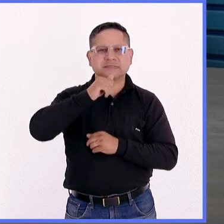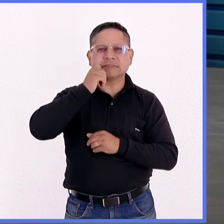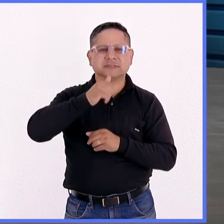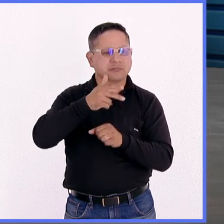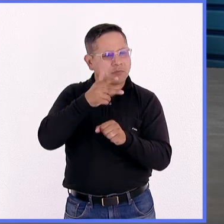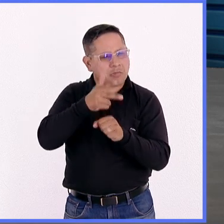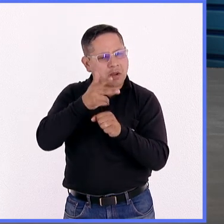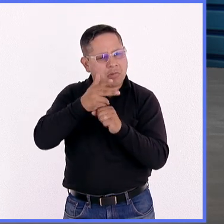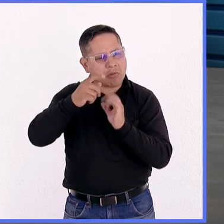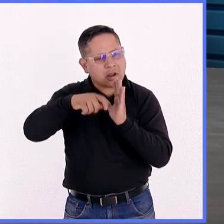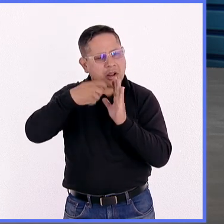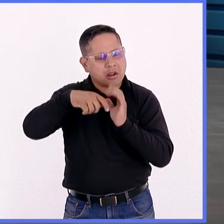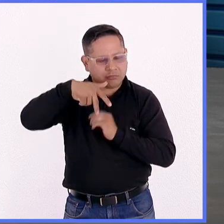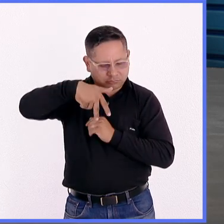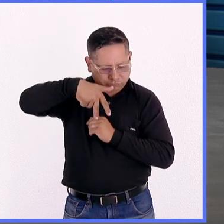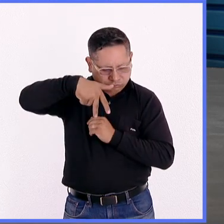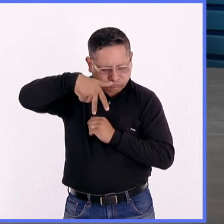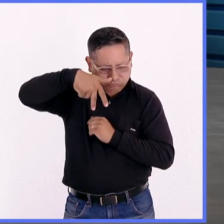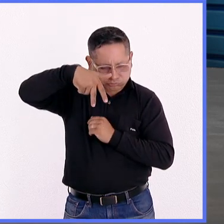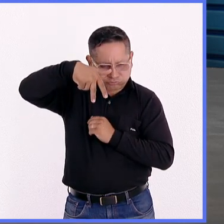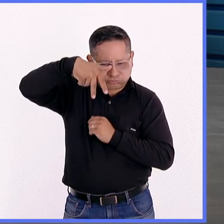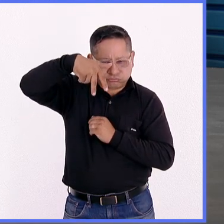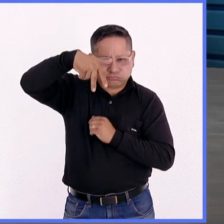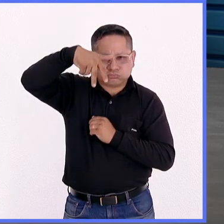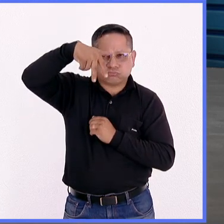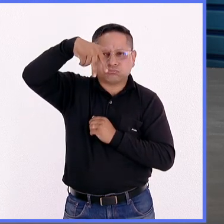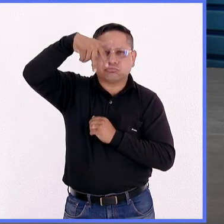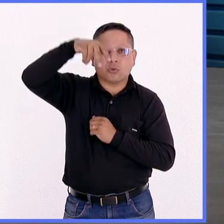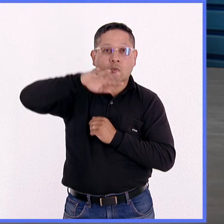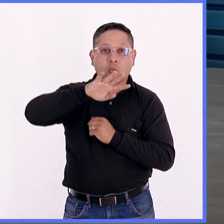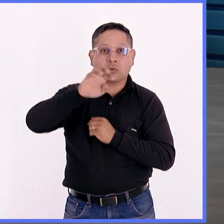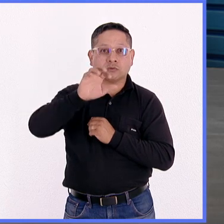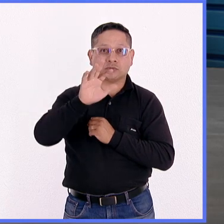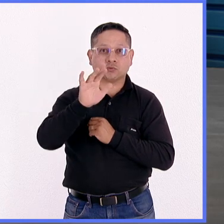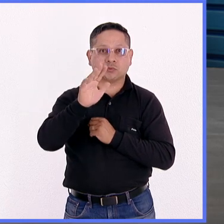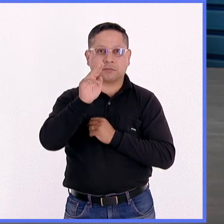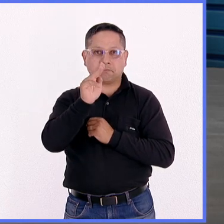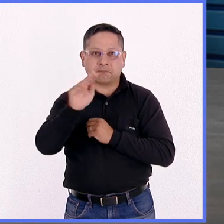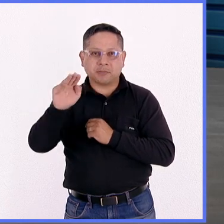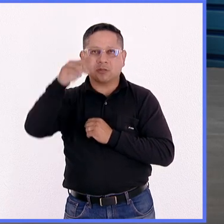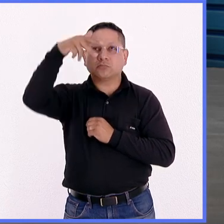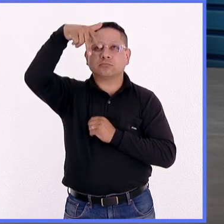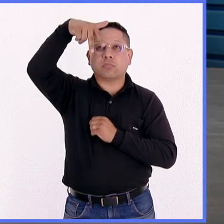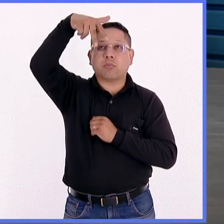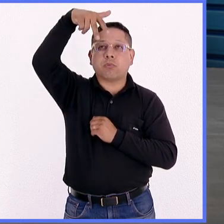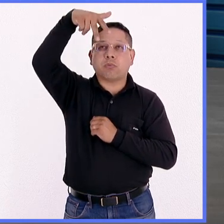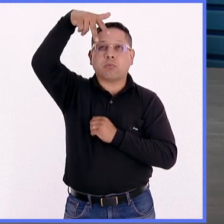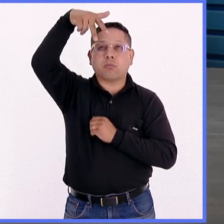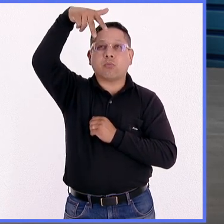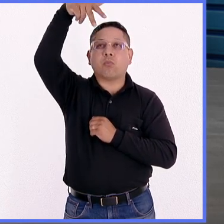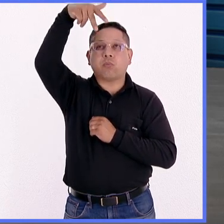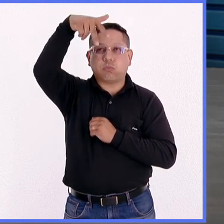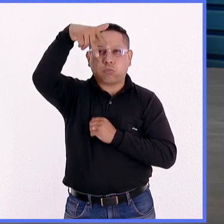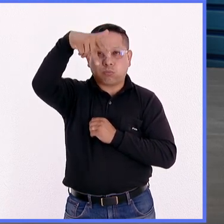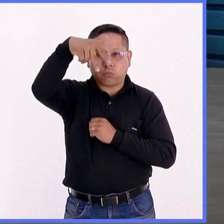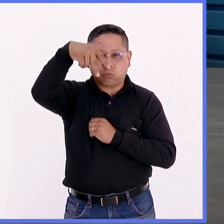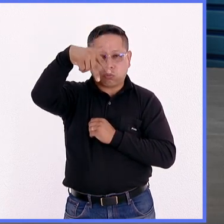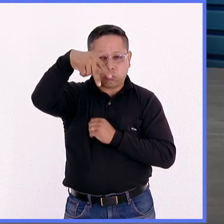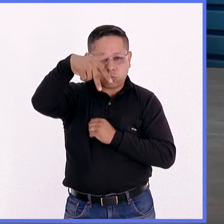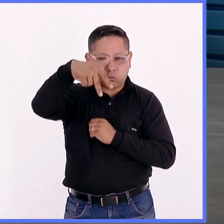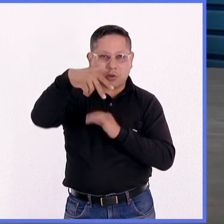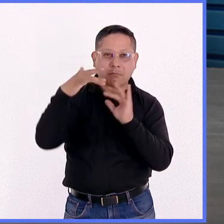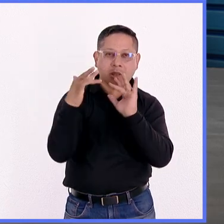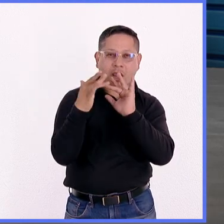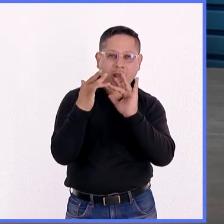la subida con el dron a 450 metros y durante su caída debe transmitir la